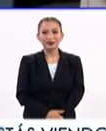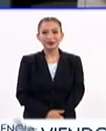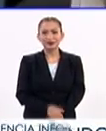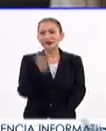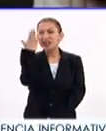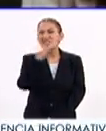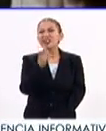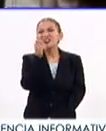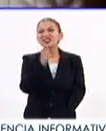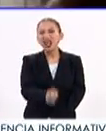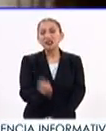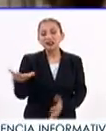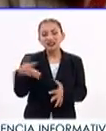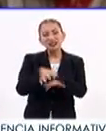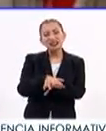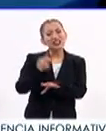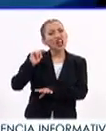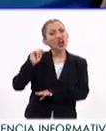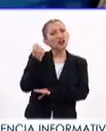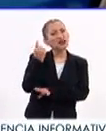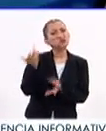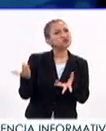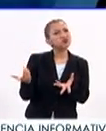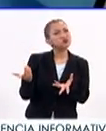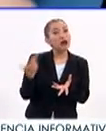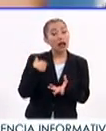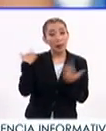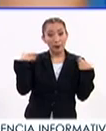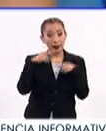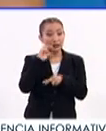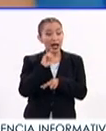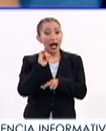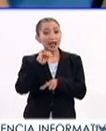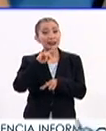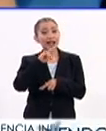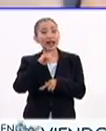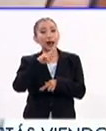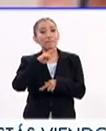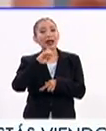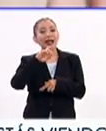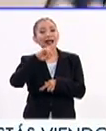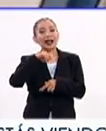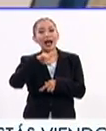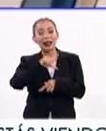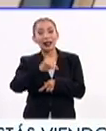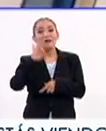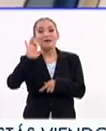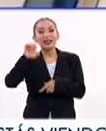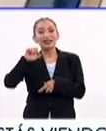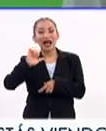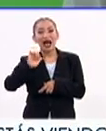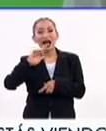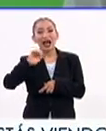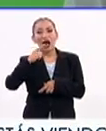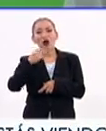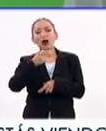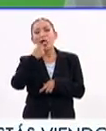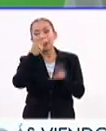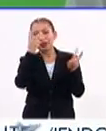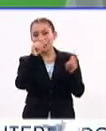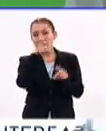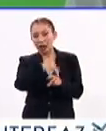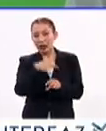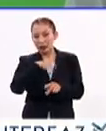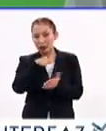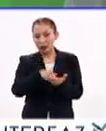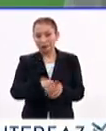¿Sabes de qué se trata la inclusión tecnológica? La maestra Arcelia Bernal Díaz, de la FES Aragón, nos habla del tema